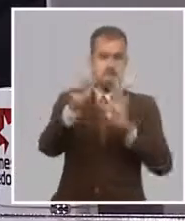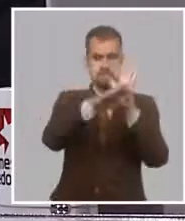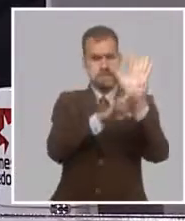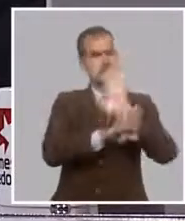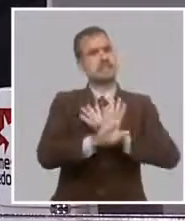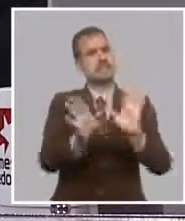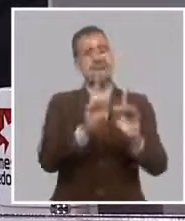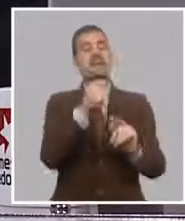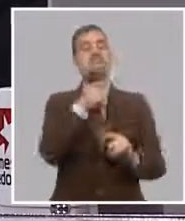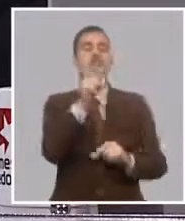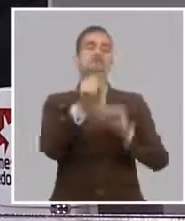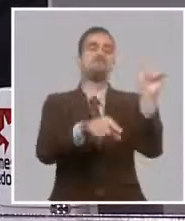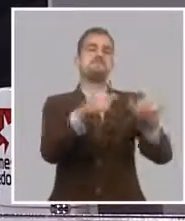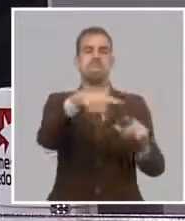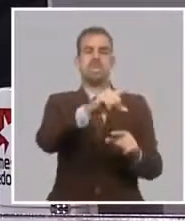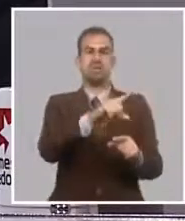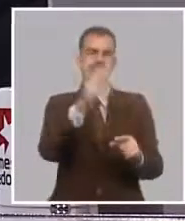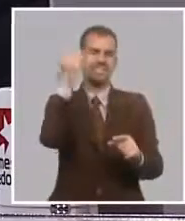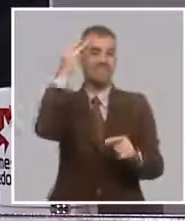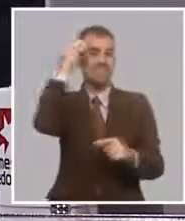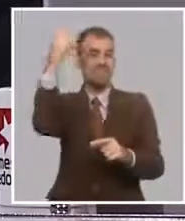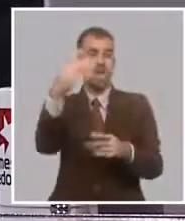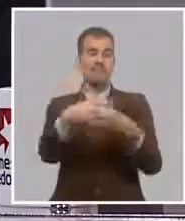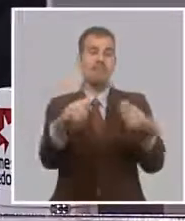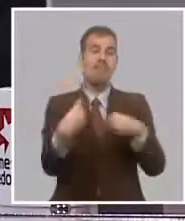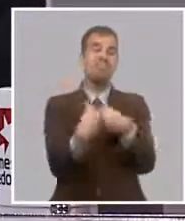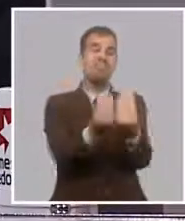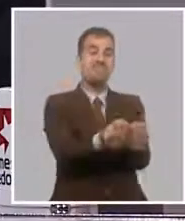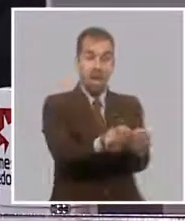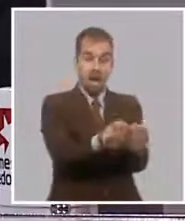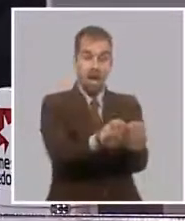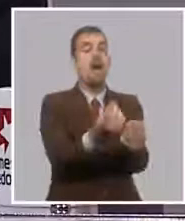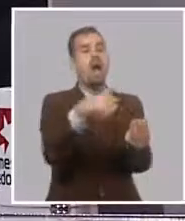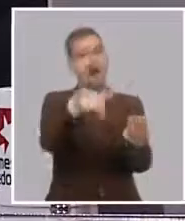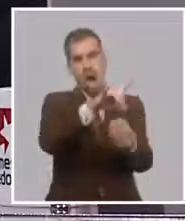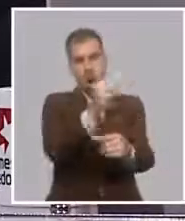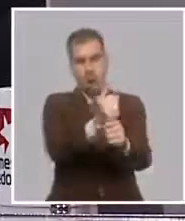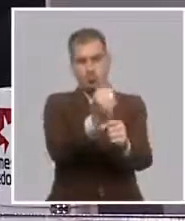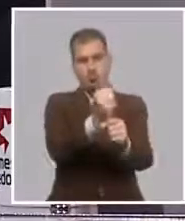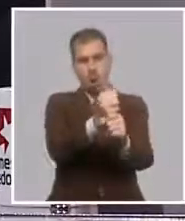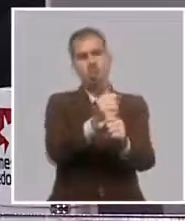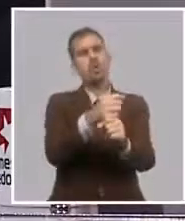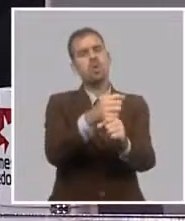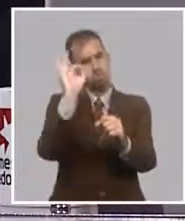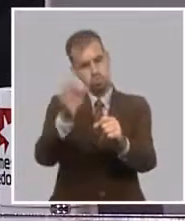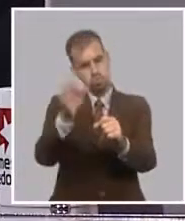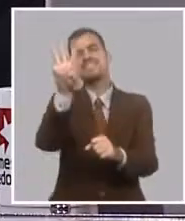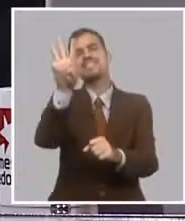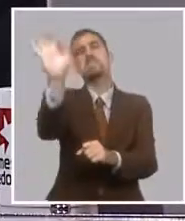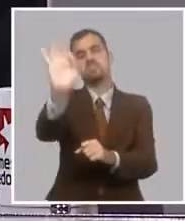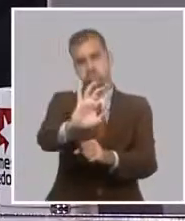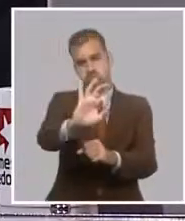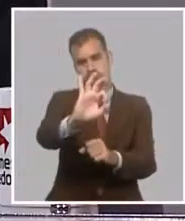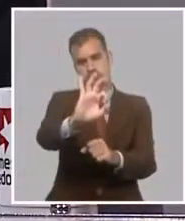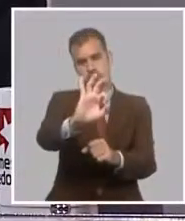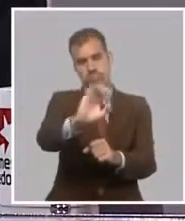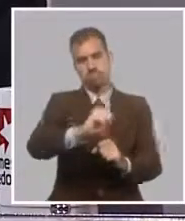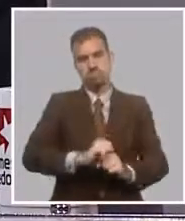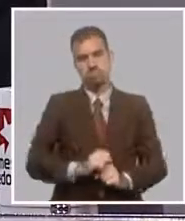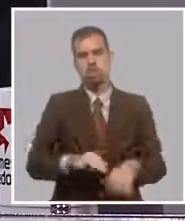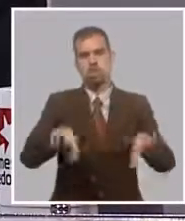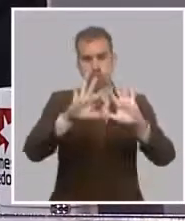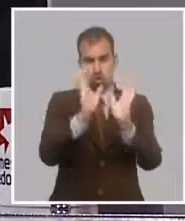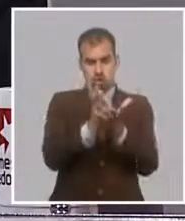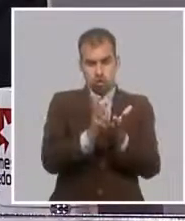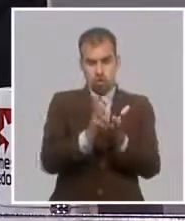agropecuarias, recibirán el beneficio, continuarán recibiendo el beneficio de una tasa de interés del 3%, en todos los